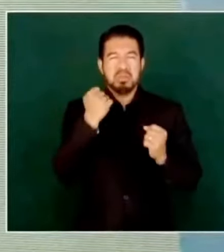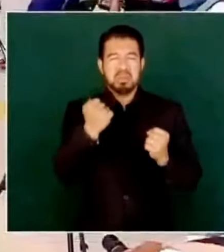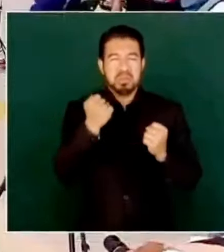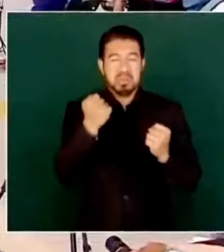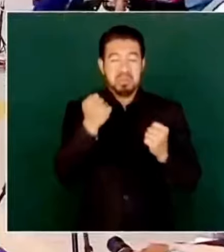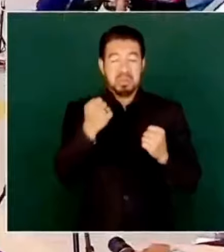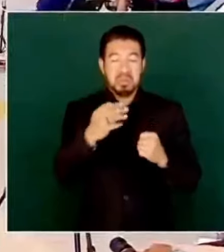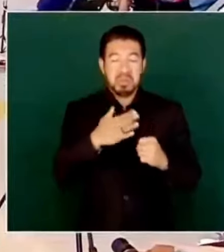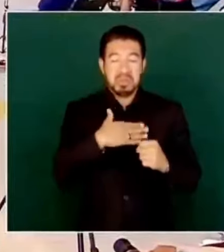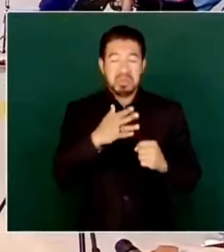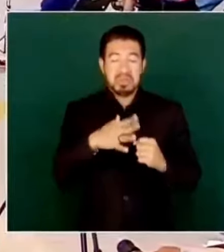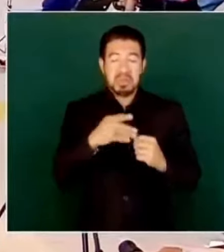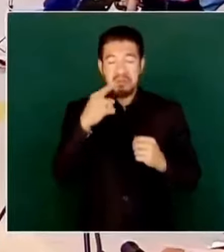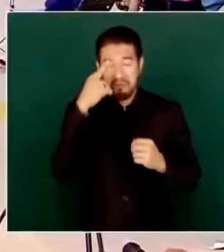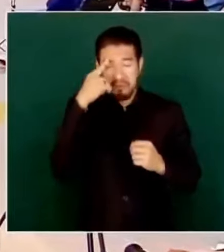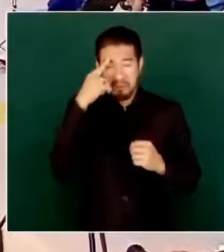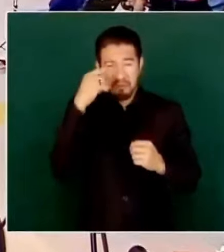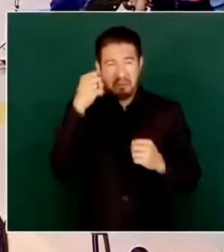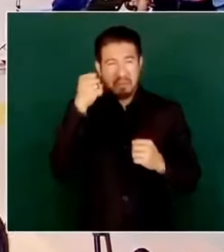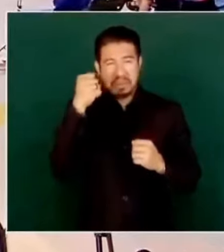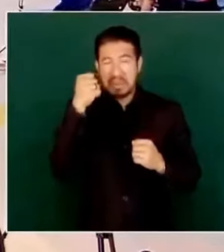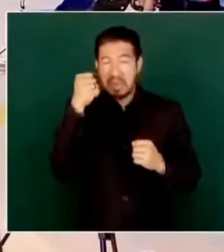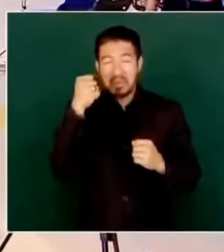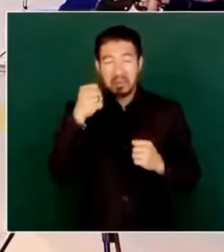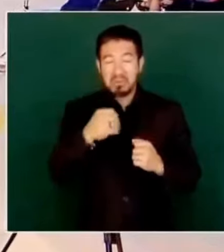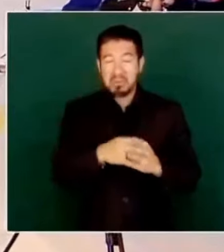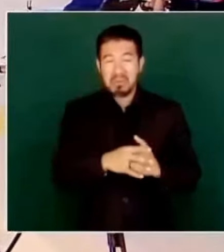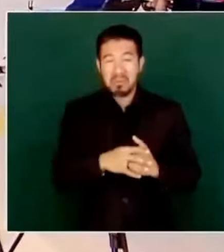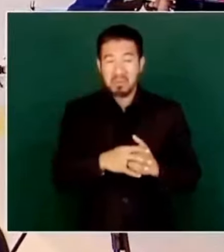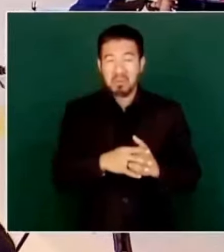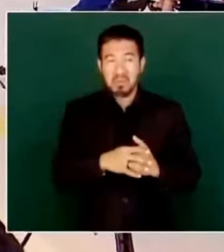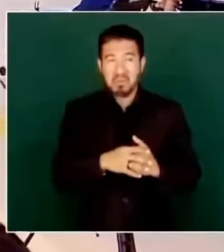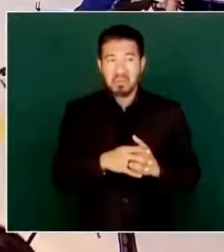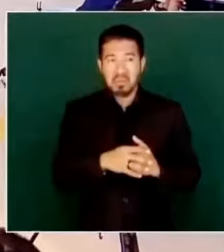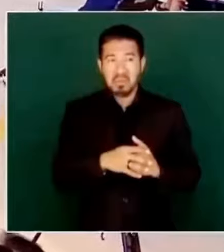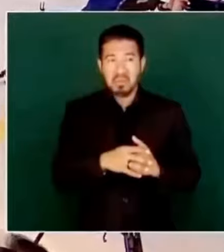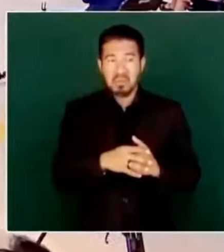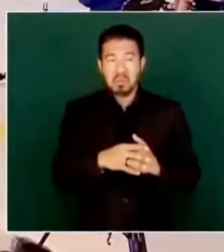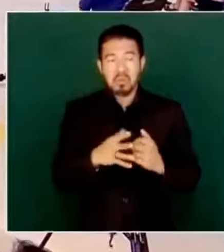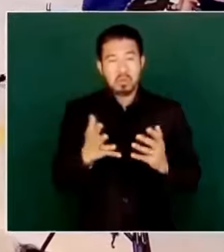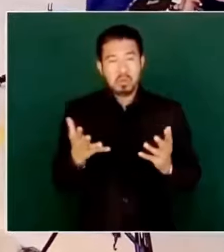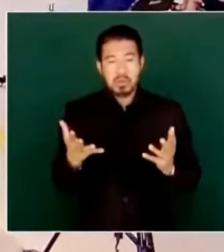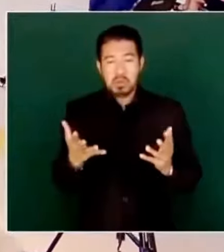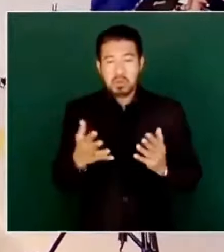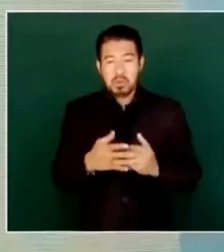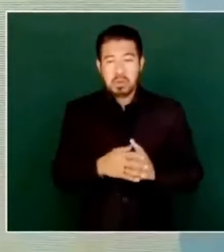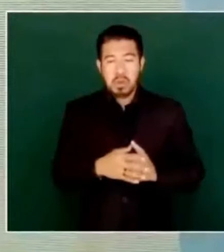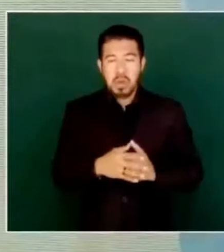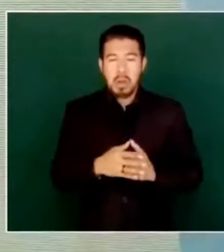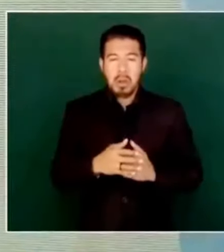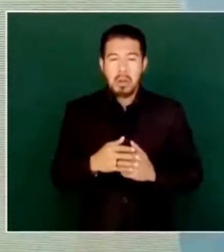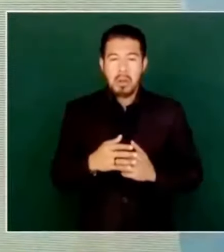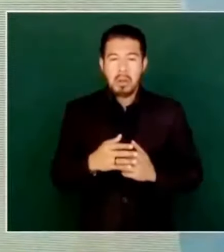es que no andaban mal,